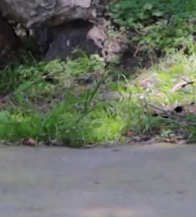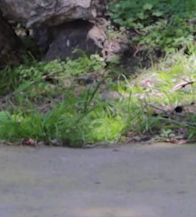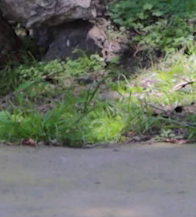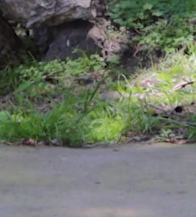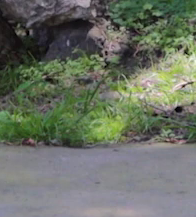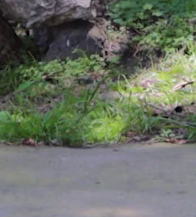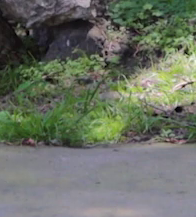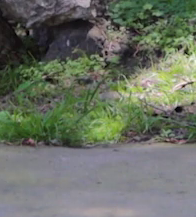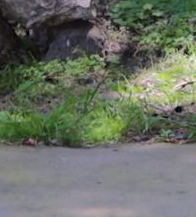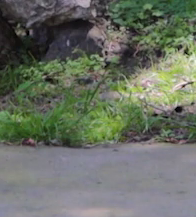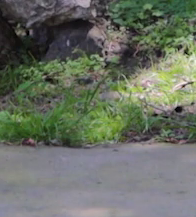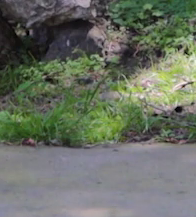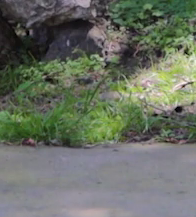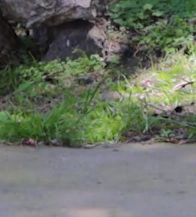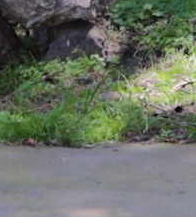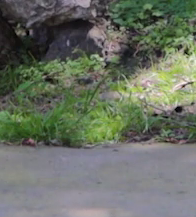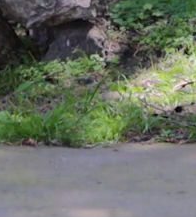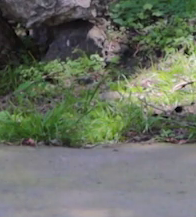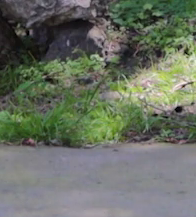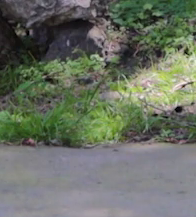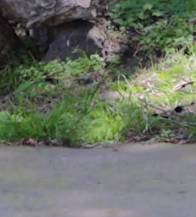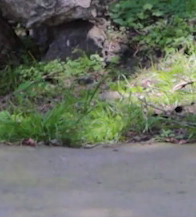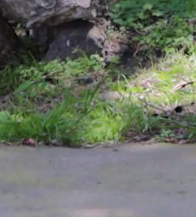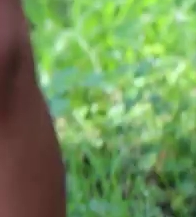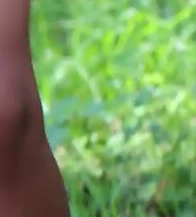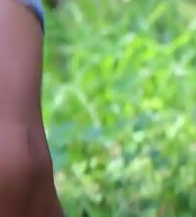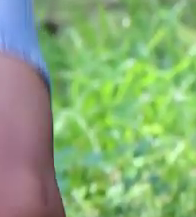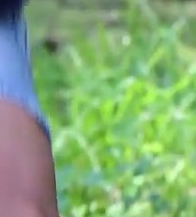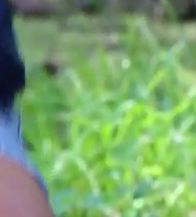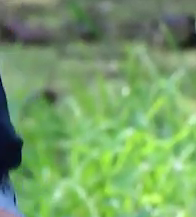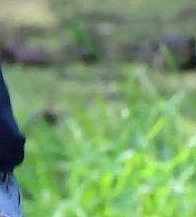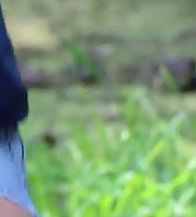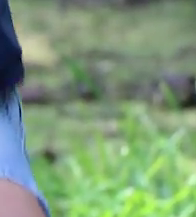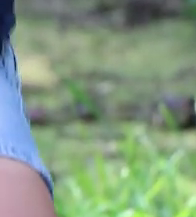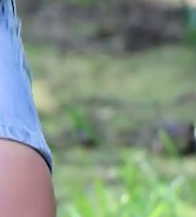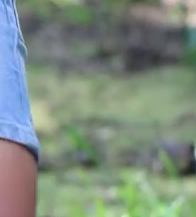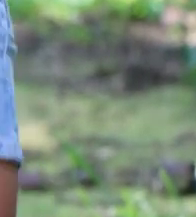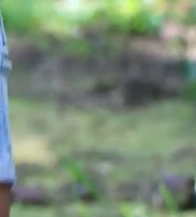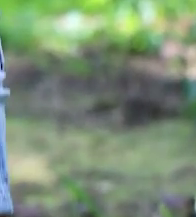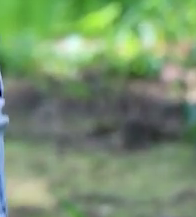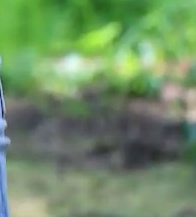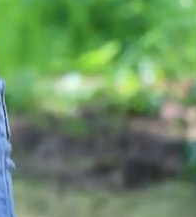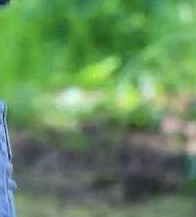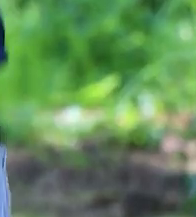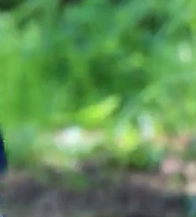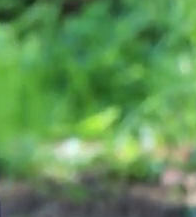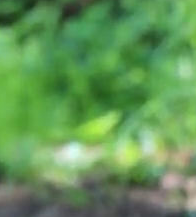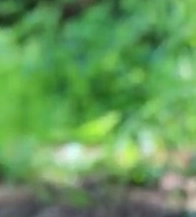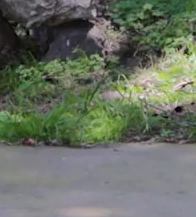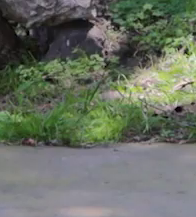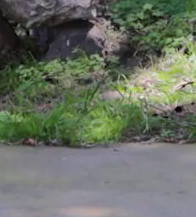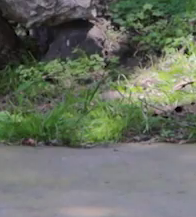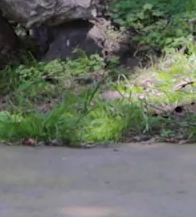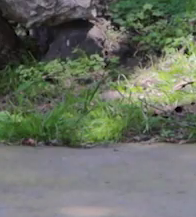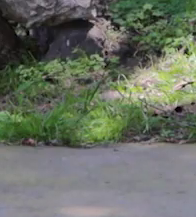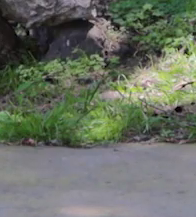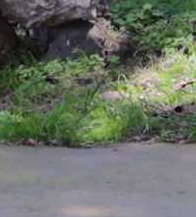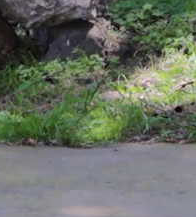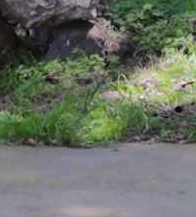más. Bien trabajado. Respira. Bien. Una más. Bien.